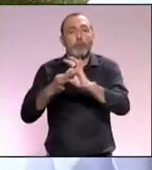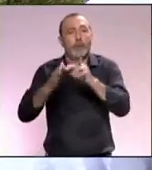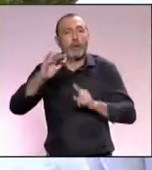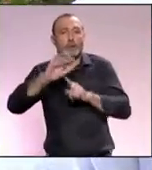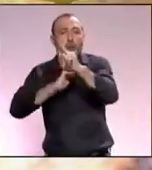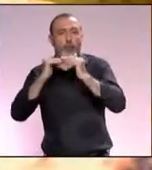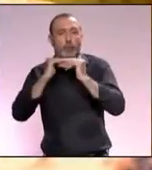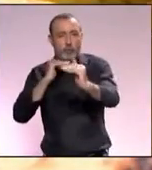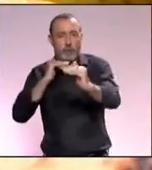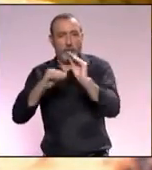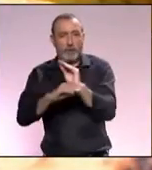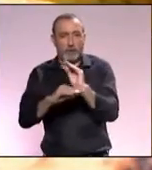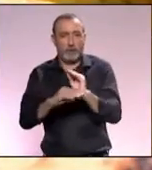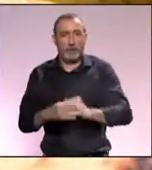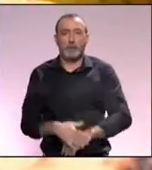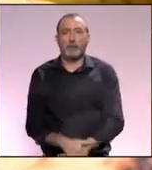de desarrollo sostenible.